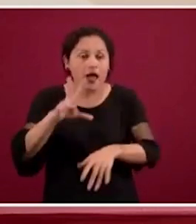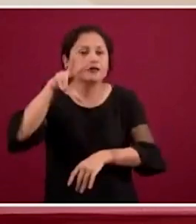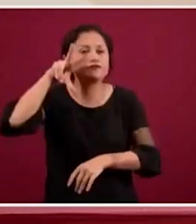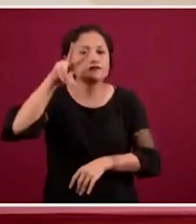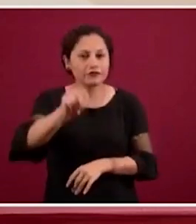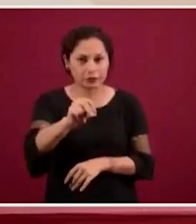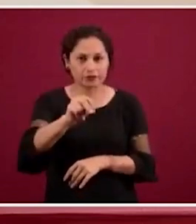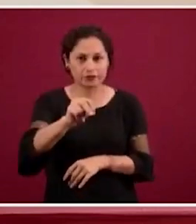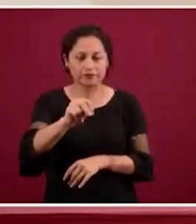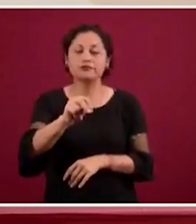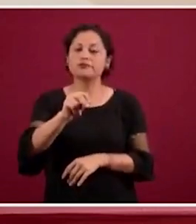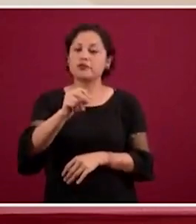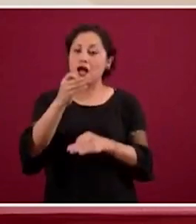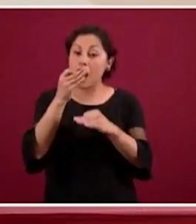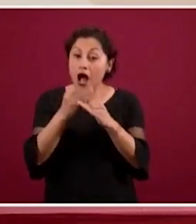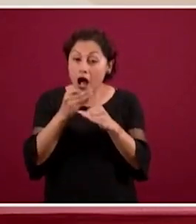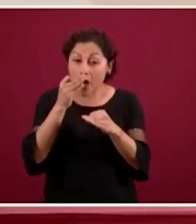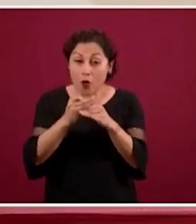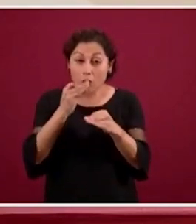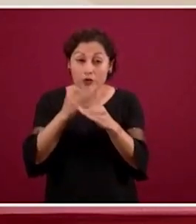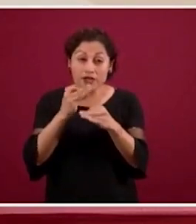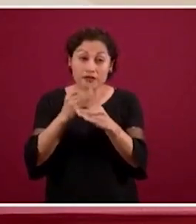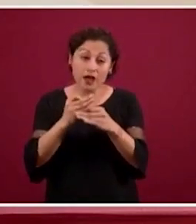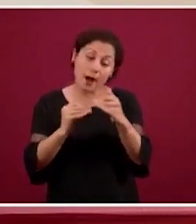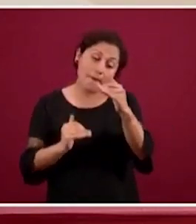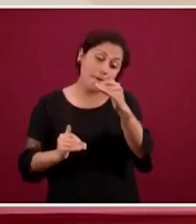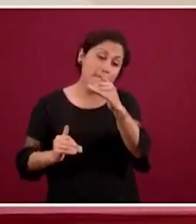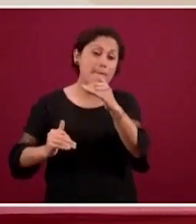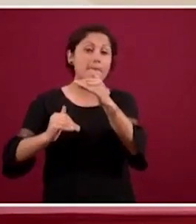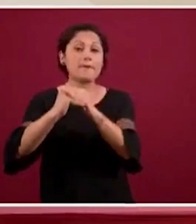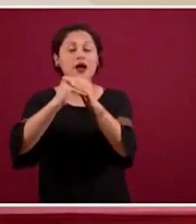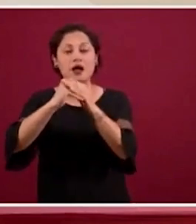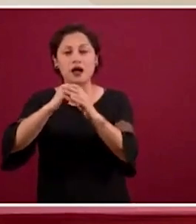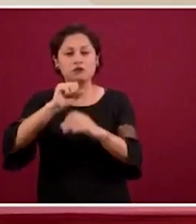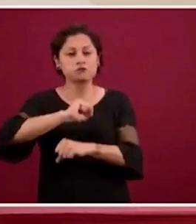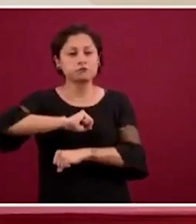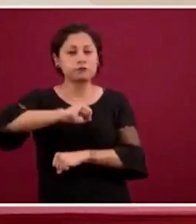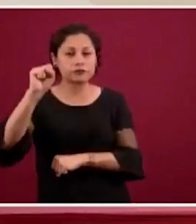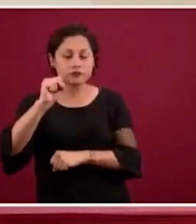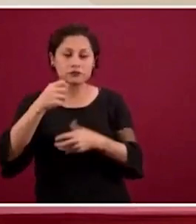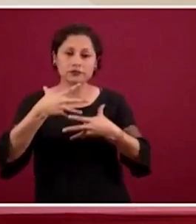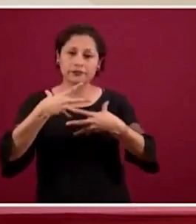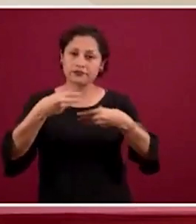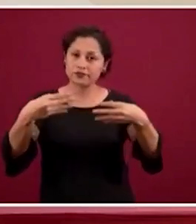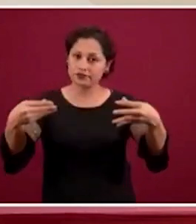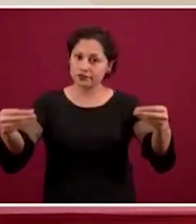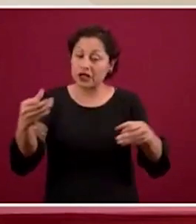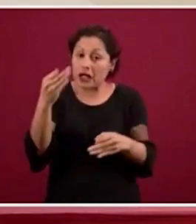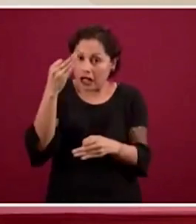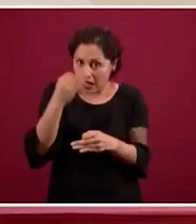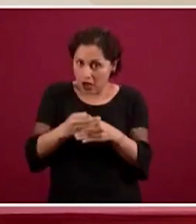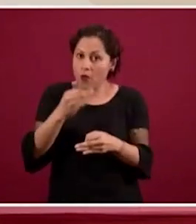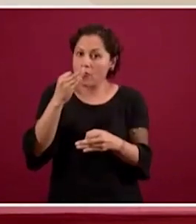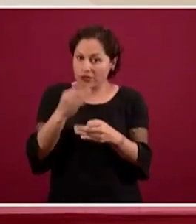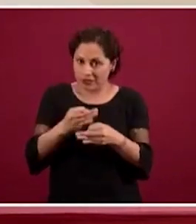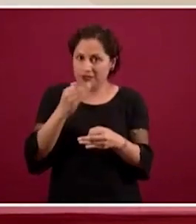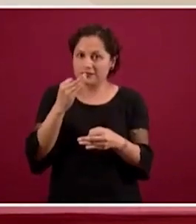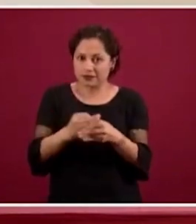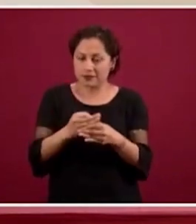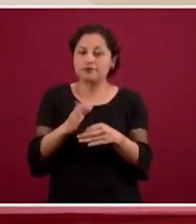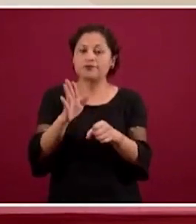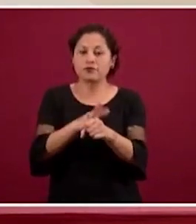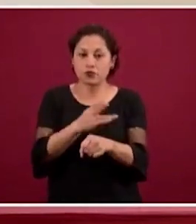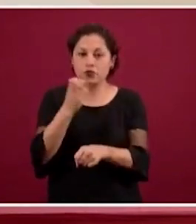exactamente en la etapa de máxima velocidad de ascenso de la epidemia y aunque hemos considerado